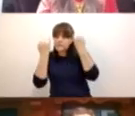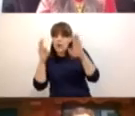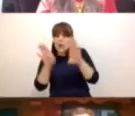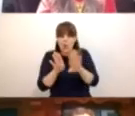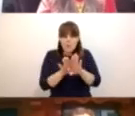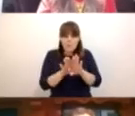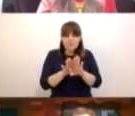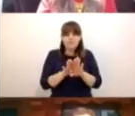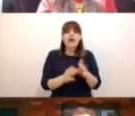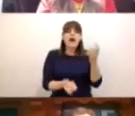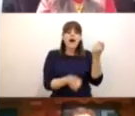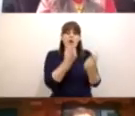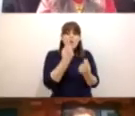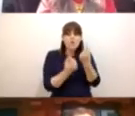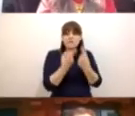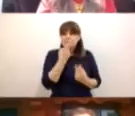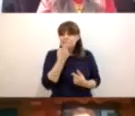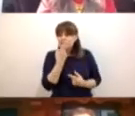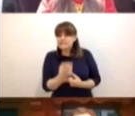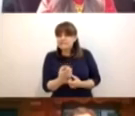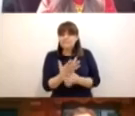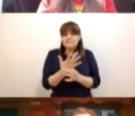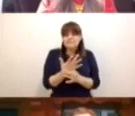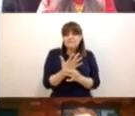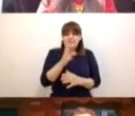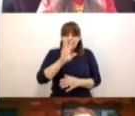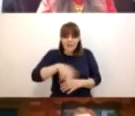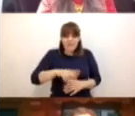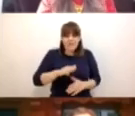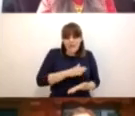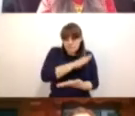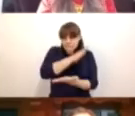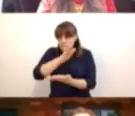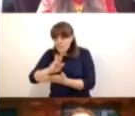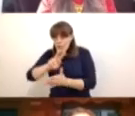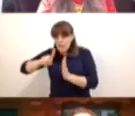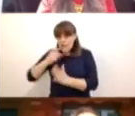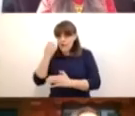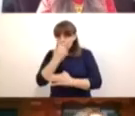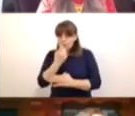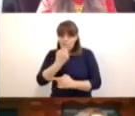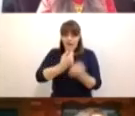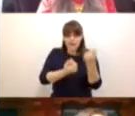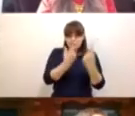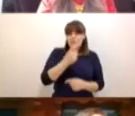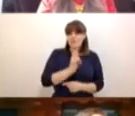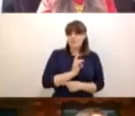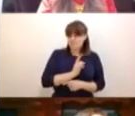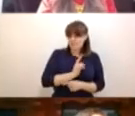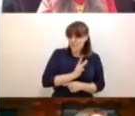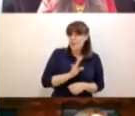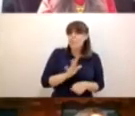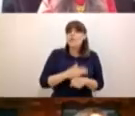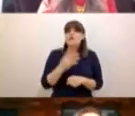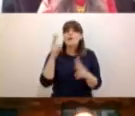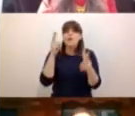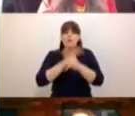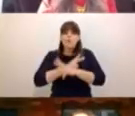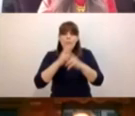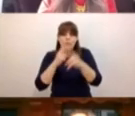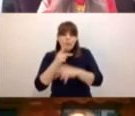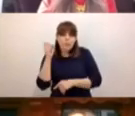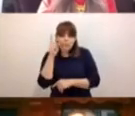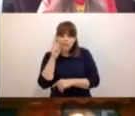han comentado que tienen mucho temor que regresen sus hijos a la escuela porque son asmáticos, porque tienen diabetes.